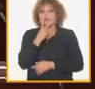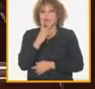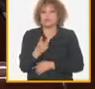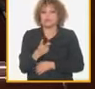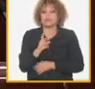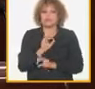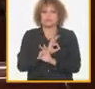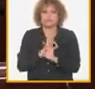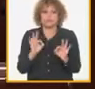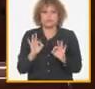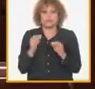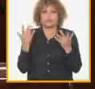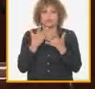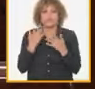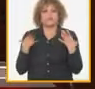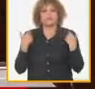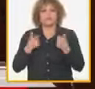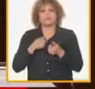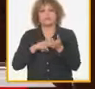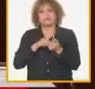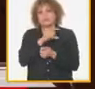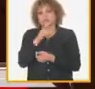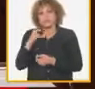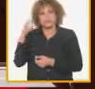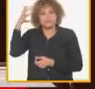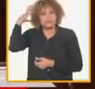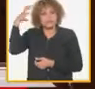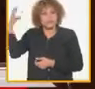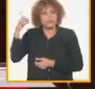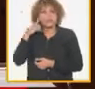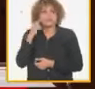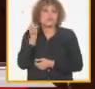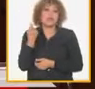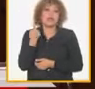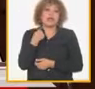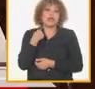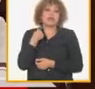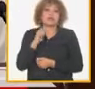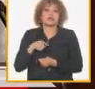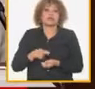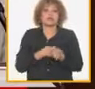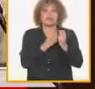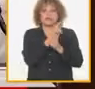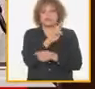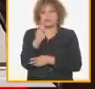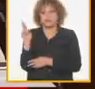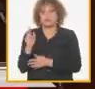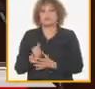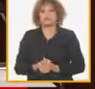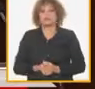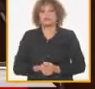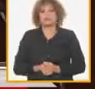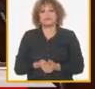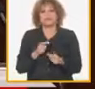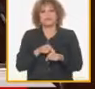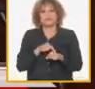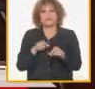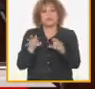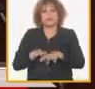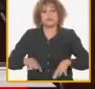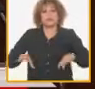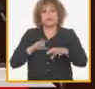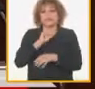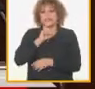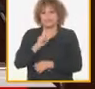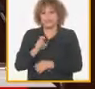por la dirección del partido el estado y el gobierno desde los primeros años de la revolución ante un escenario complejo como este que